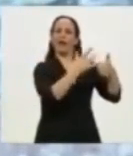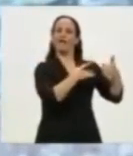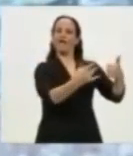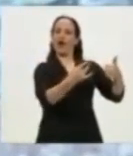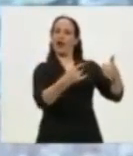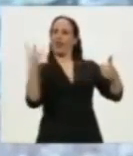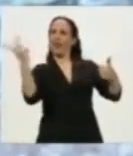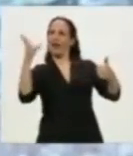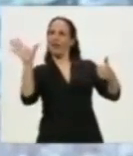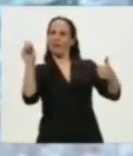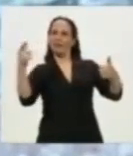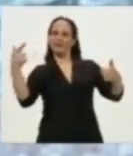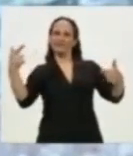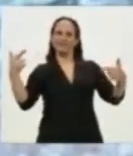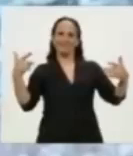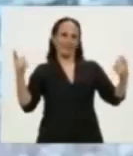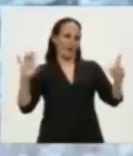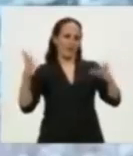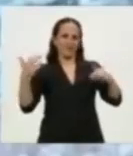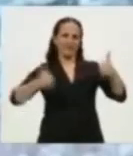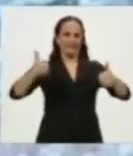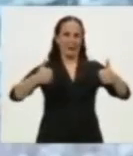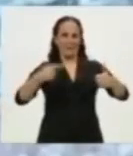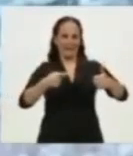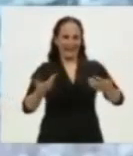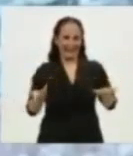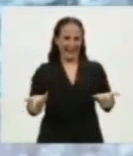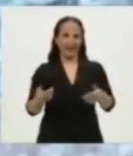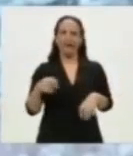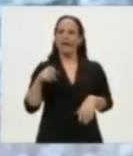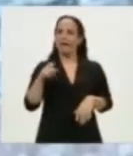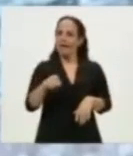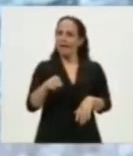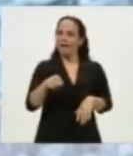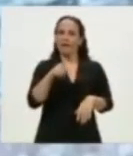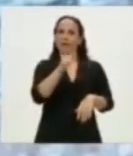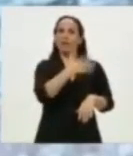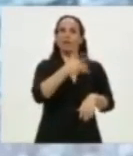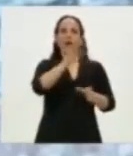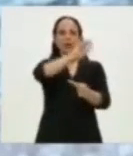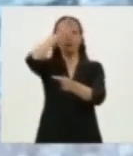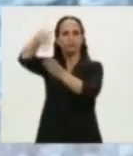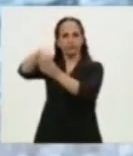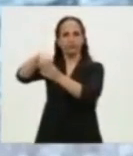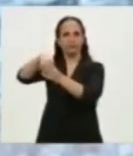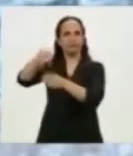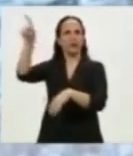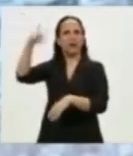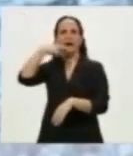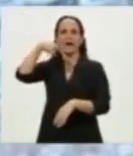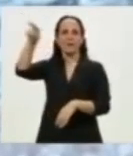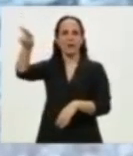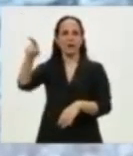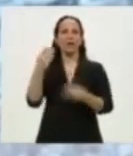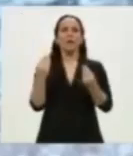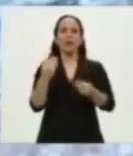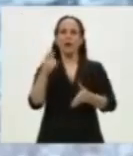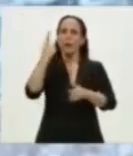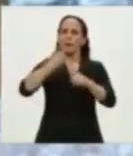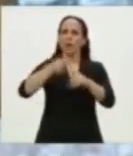La empresa Ford había invadido el mercado alemán, ¿producto de qué? Del Tratado de Versalles.